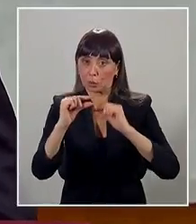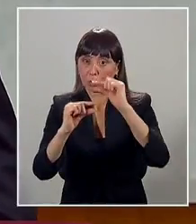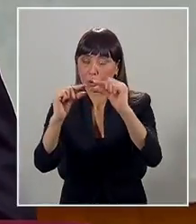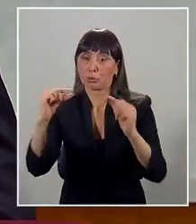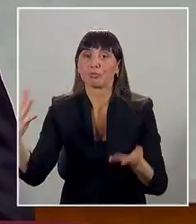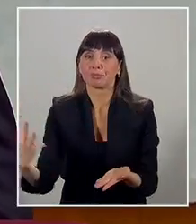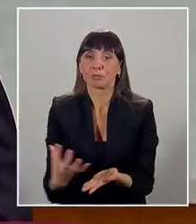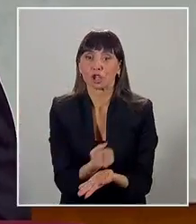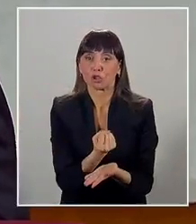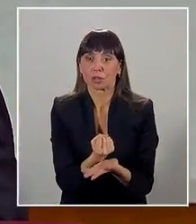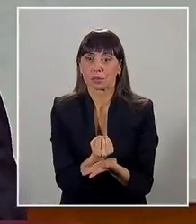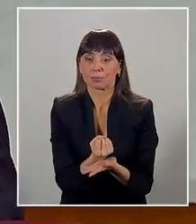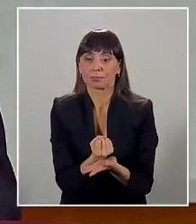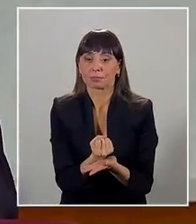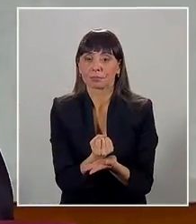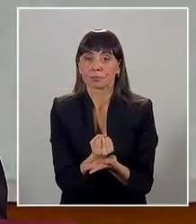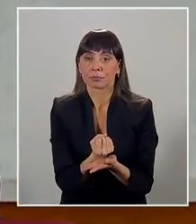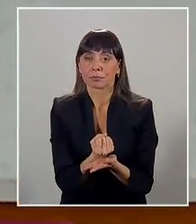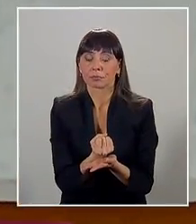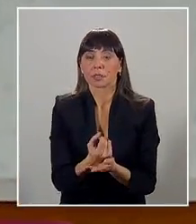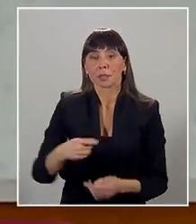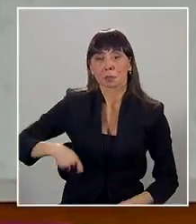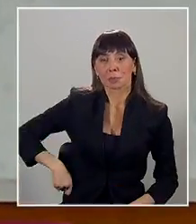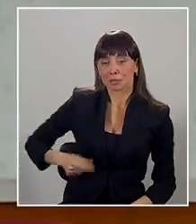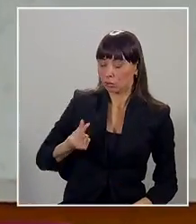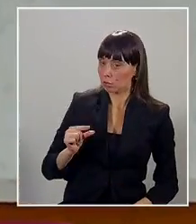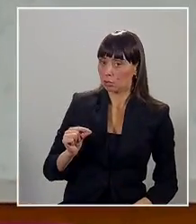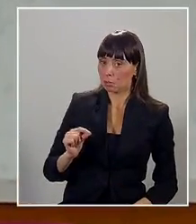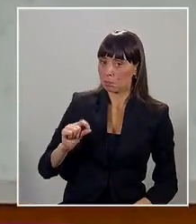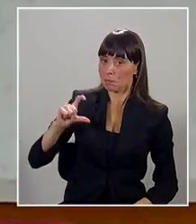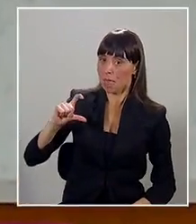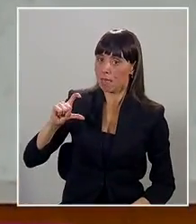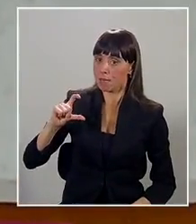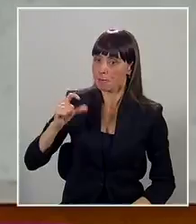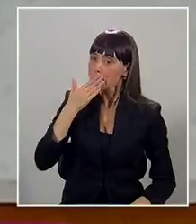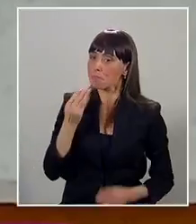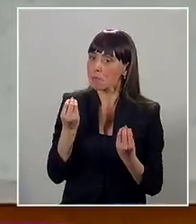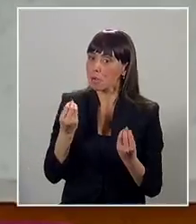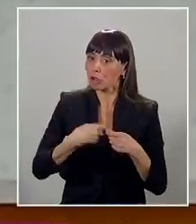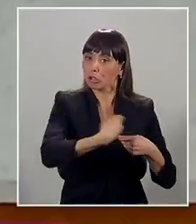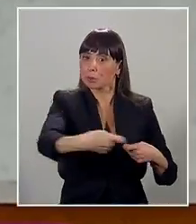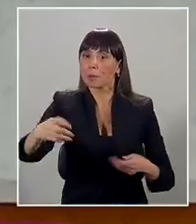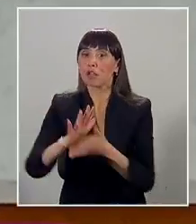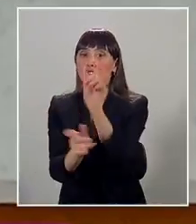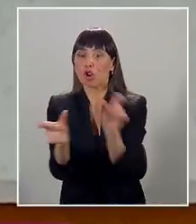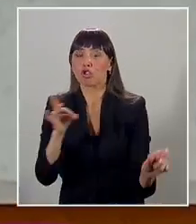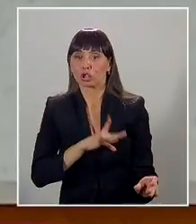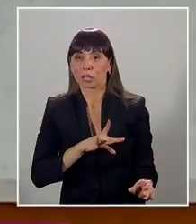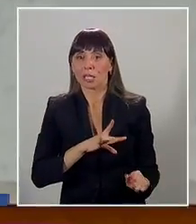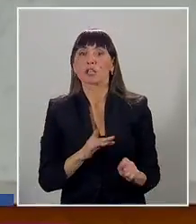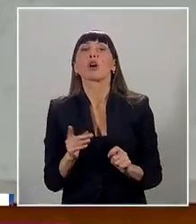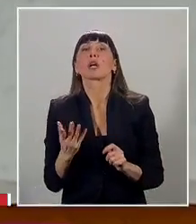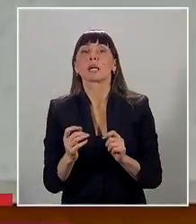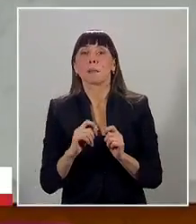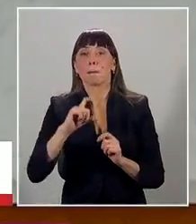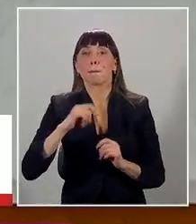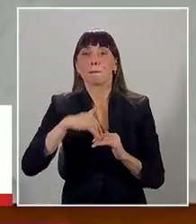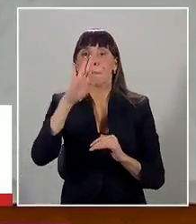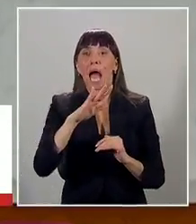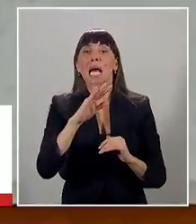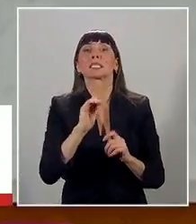una mejoría en las pensiones de todos los chilenos a través de un aumento en la cotización,